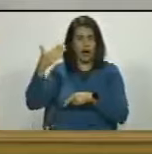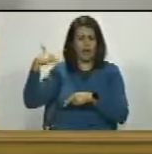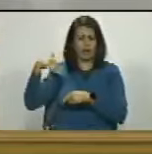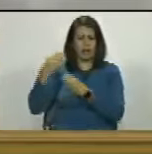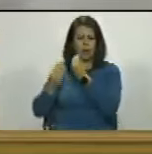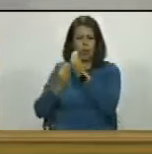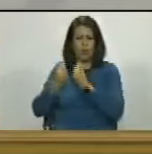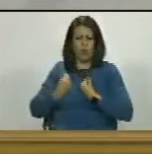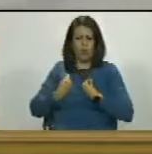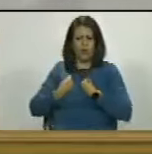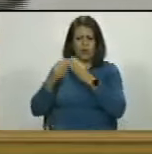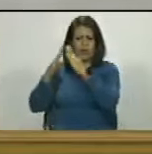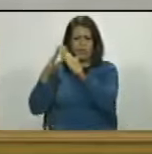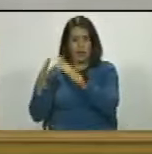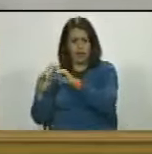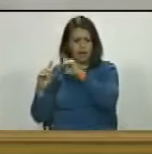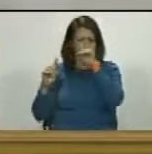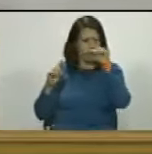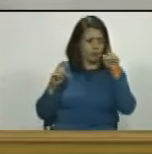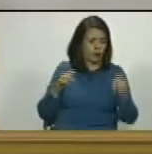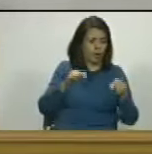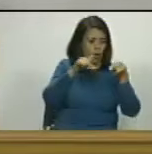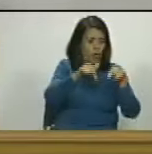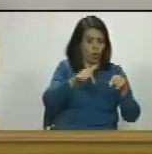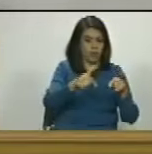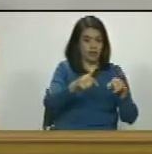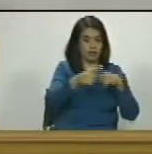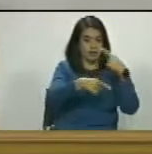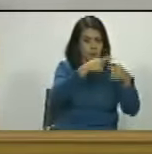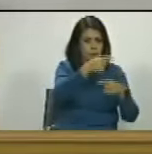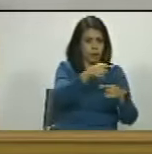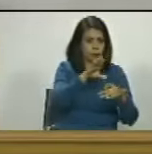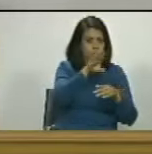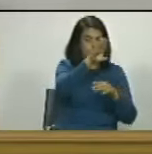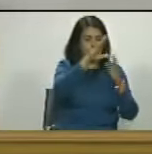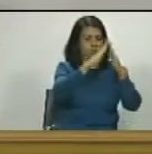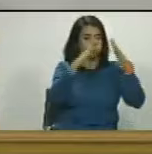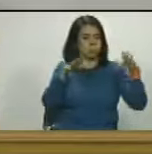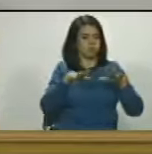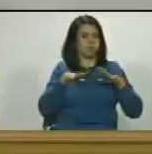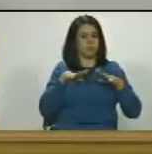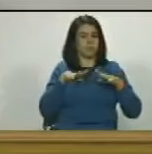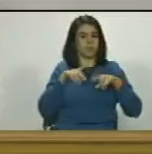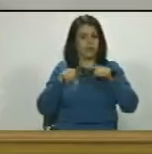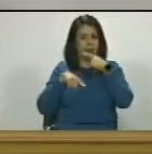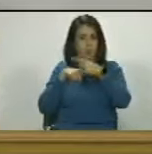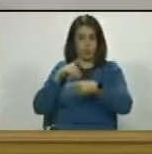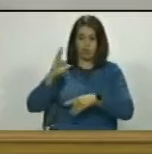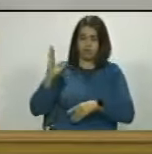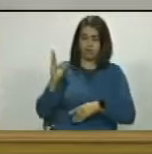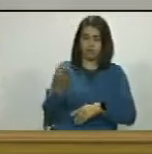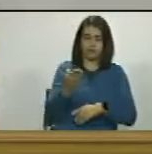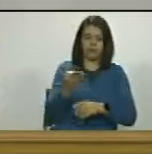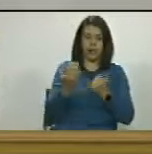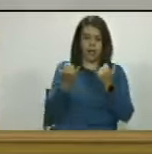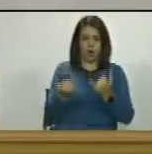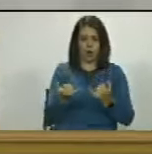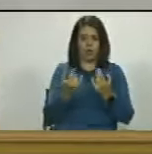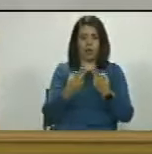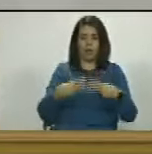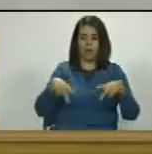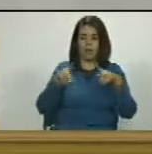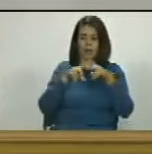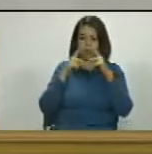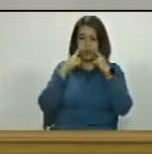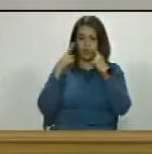el nivel de vida que tenía la infanta Dinora y el nivel de vida que va a tener cuando sea descabezada y puesto no sé alguien de Leopoldo López